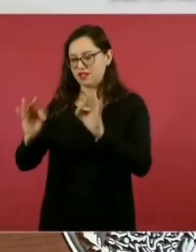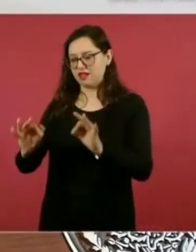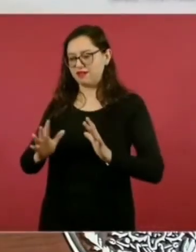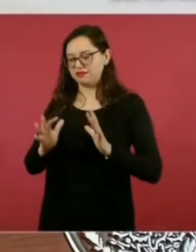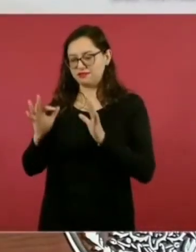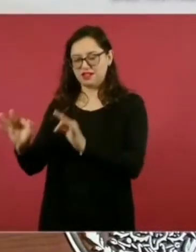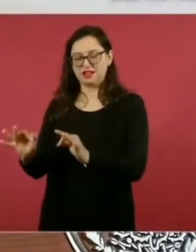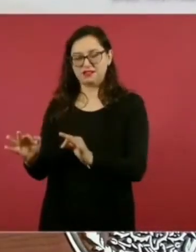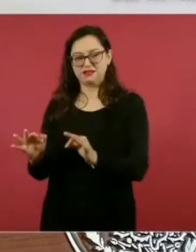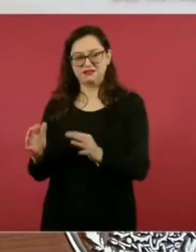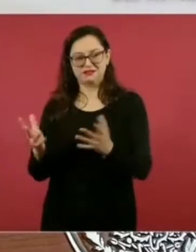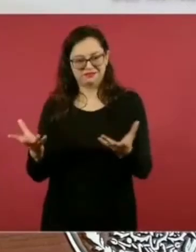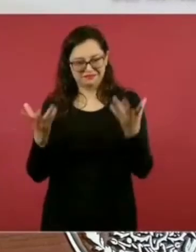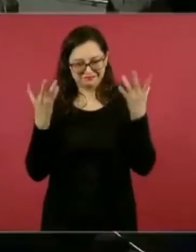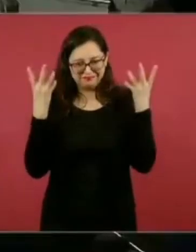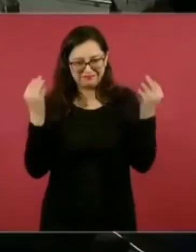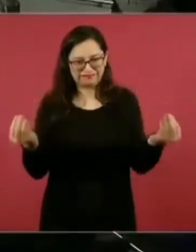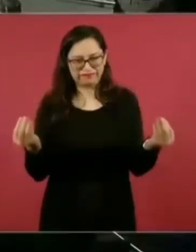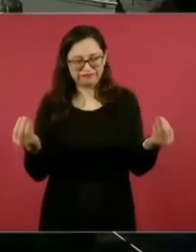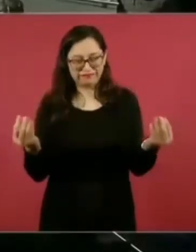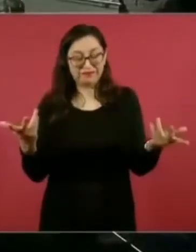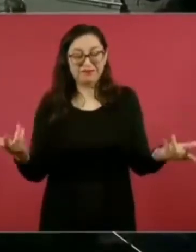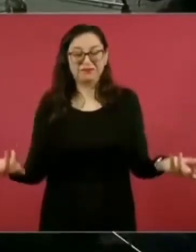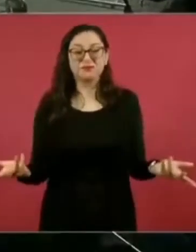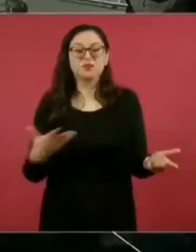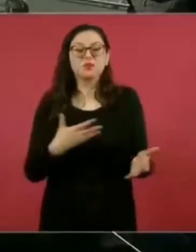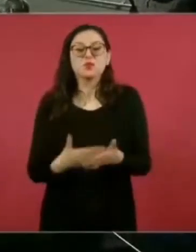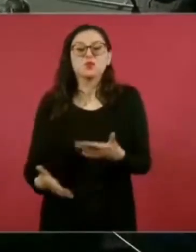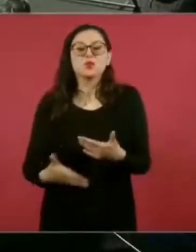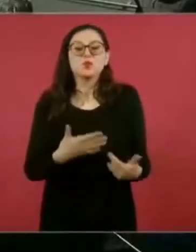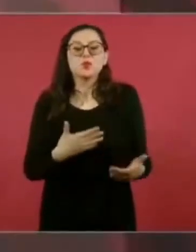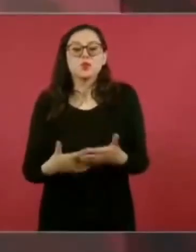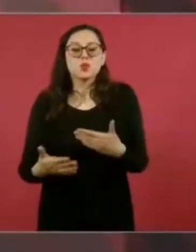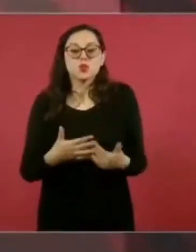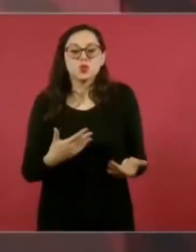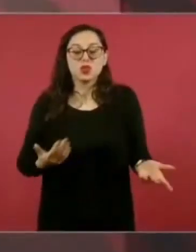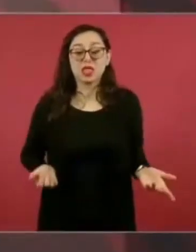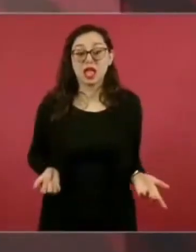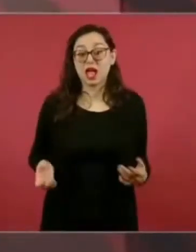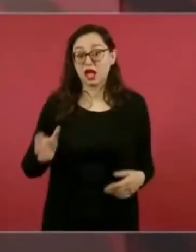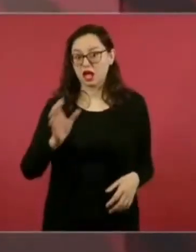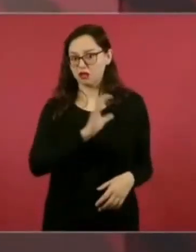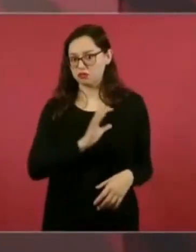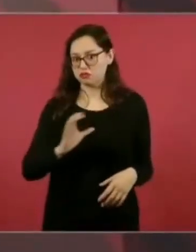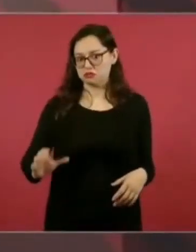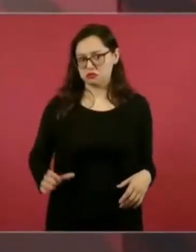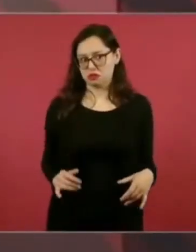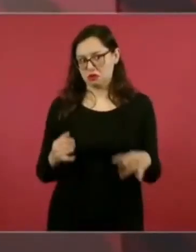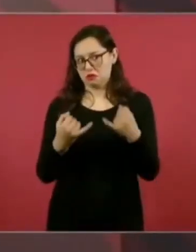¿Se acuerdan las modas de las candidaturas independientes,